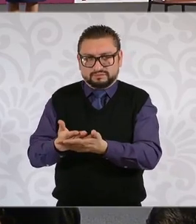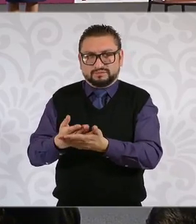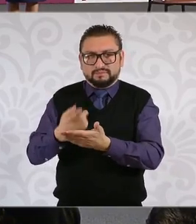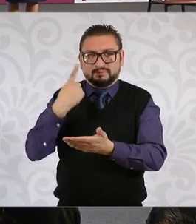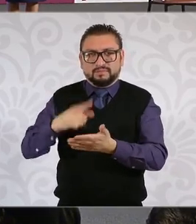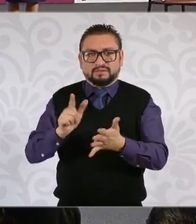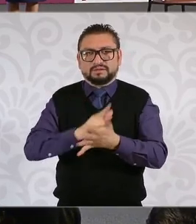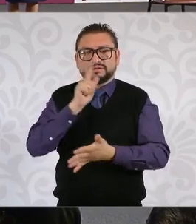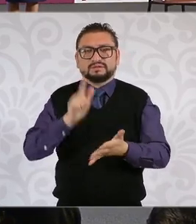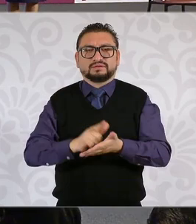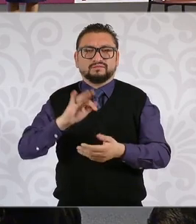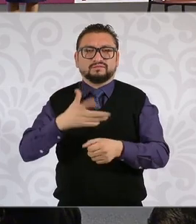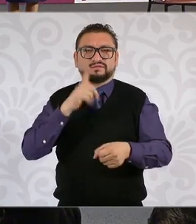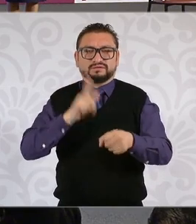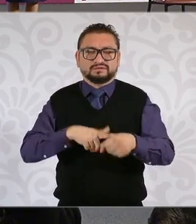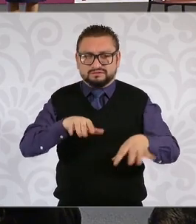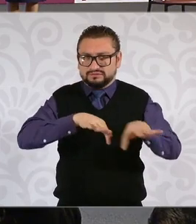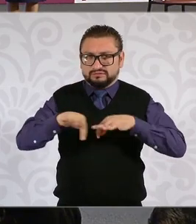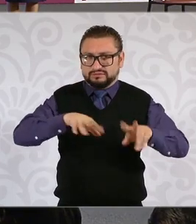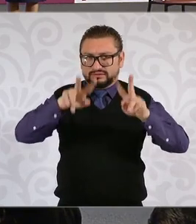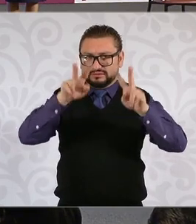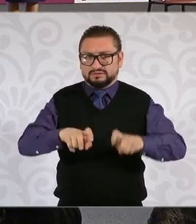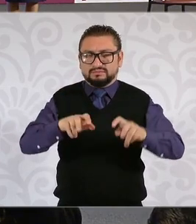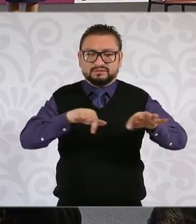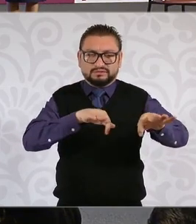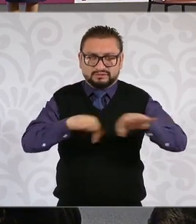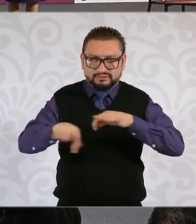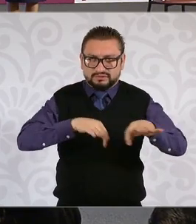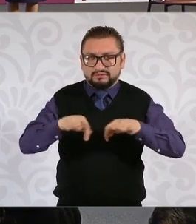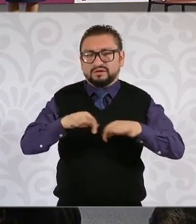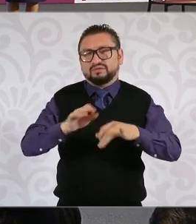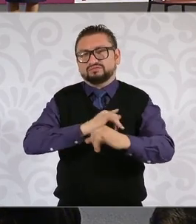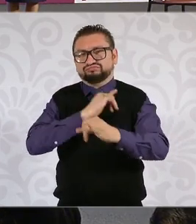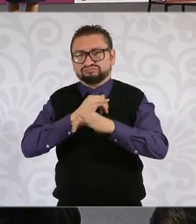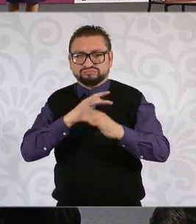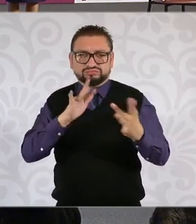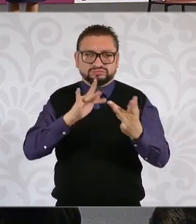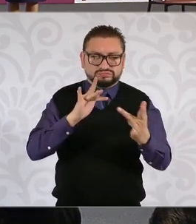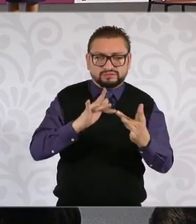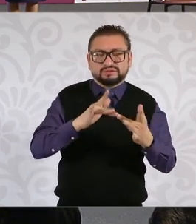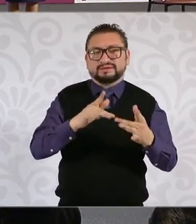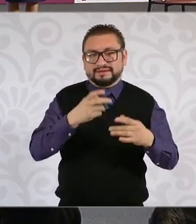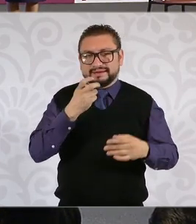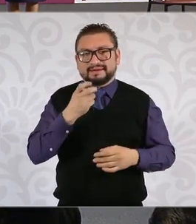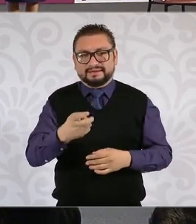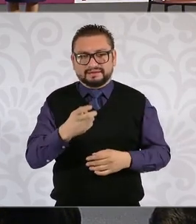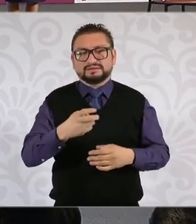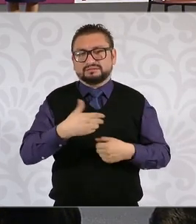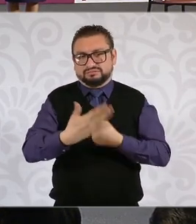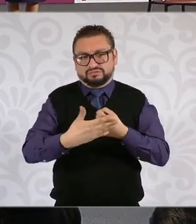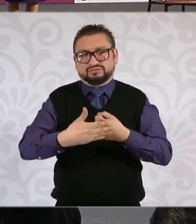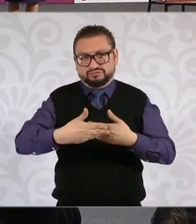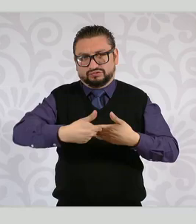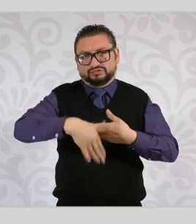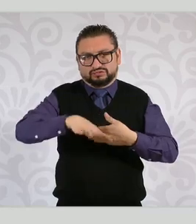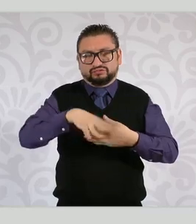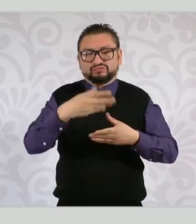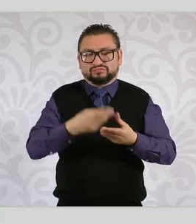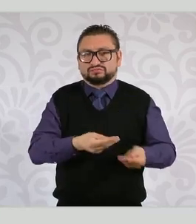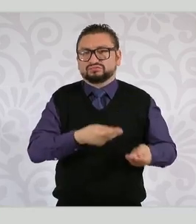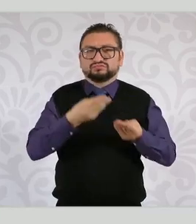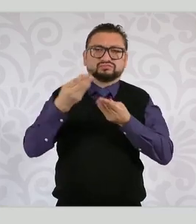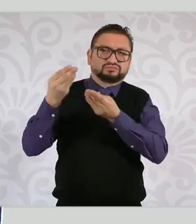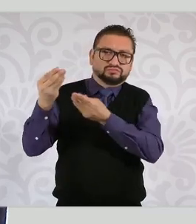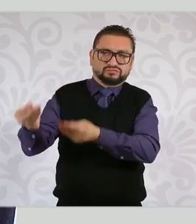a la Ley Federal de Trabajo en materia de trabajo de plataformas digitales, con lo cual en los próximos días se estará haciendo